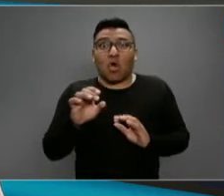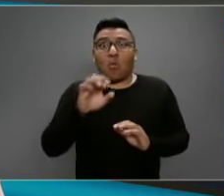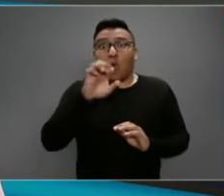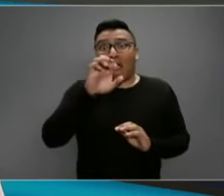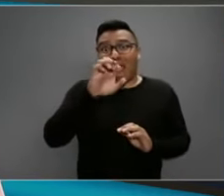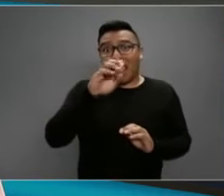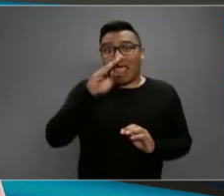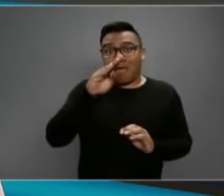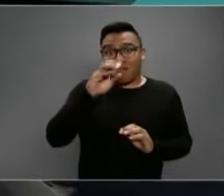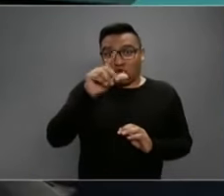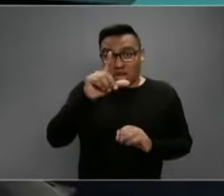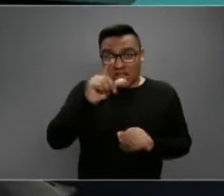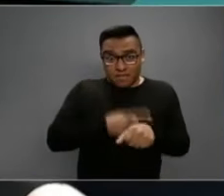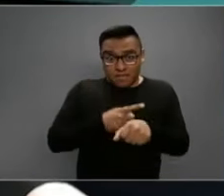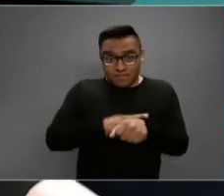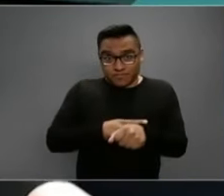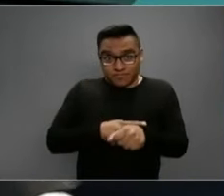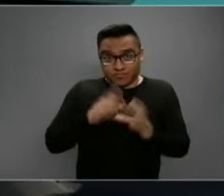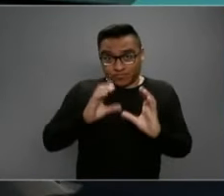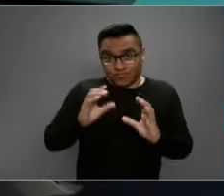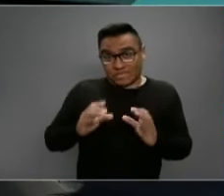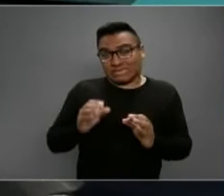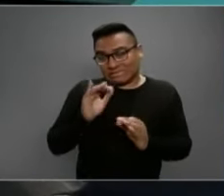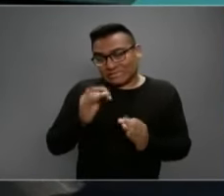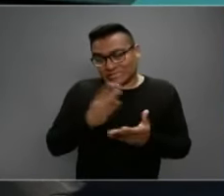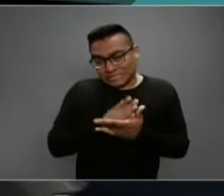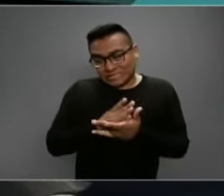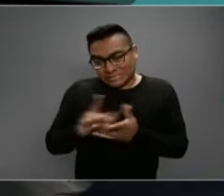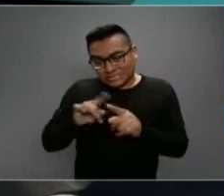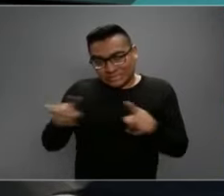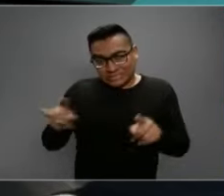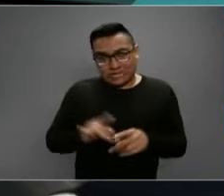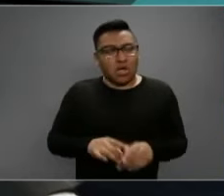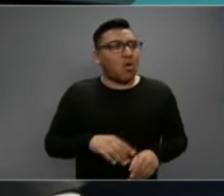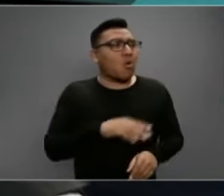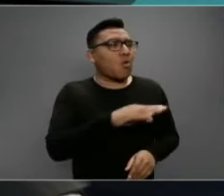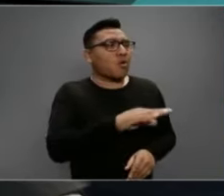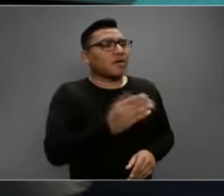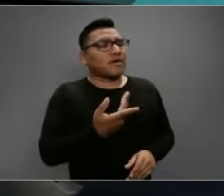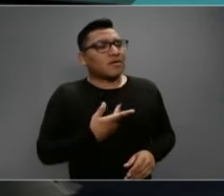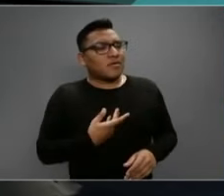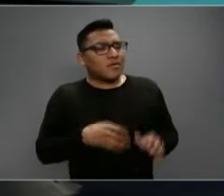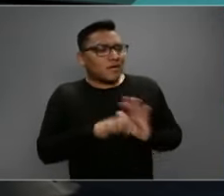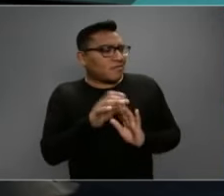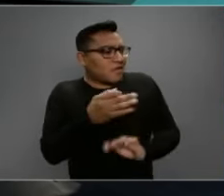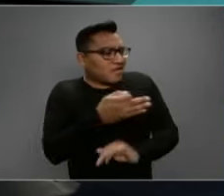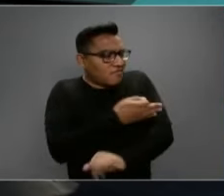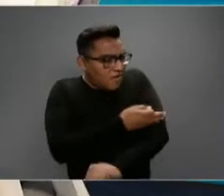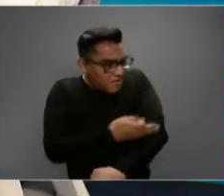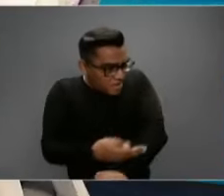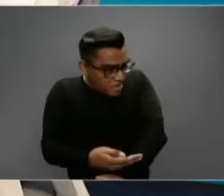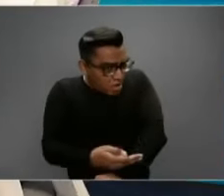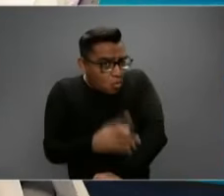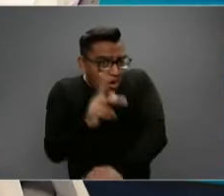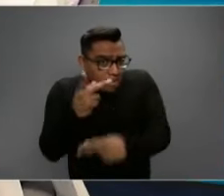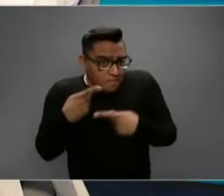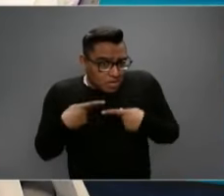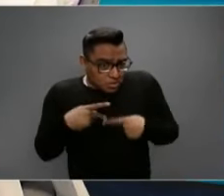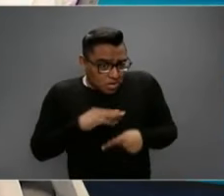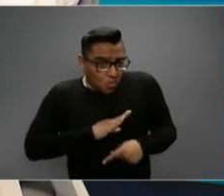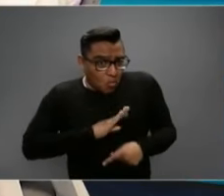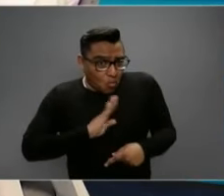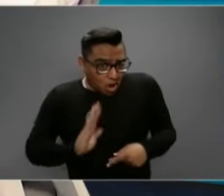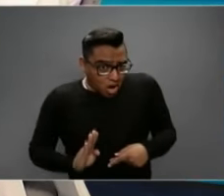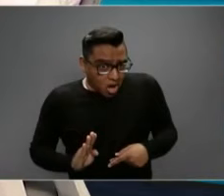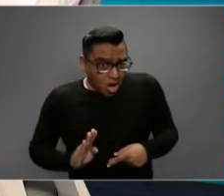Es terrible tener que hablar de esto, pero si en este momento fallece alguien de nuestras familias por coronavirus, ¿podríamos hacerle un funeral?